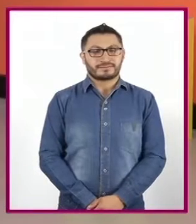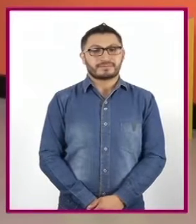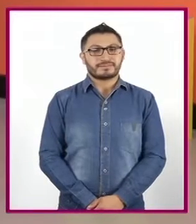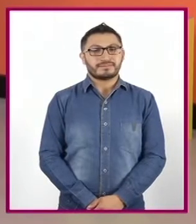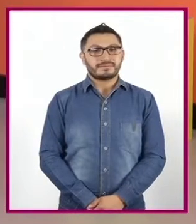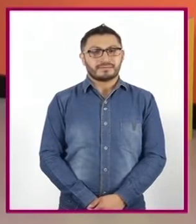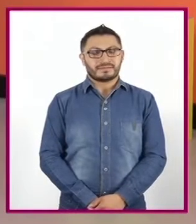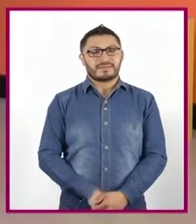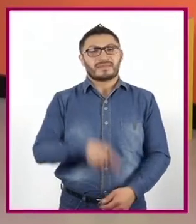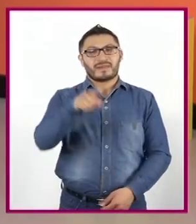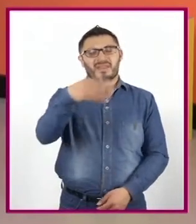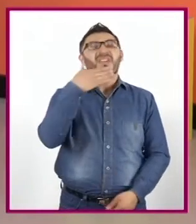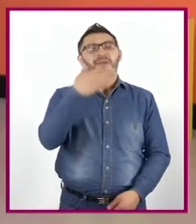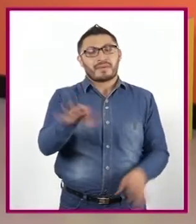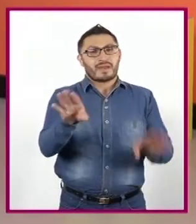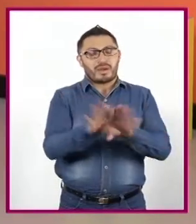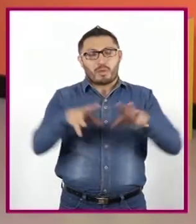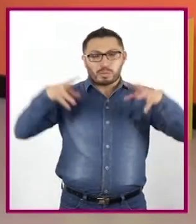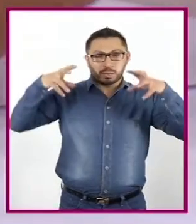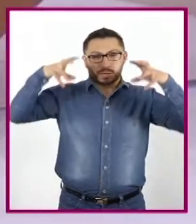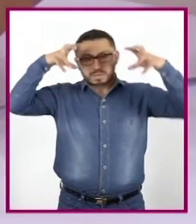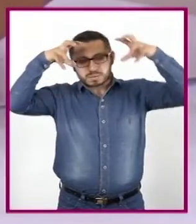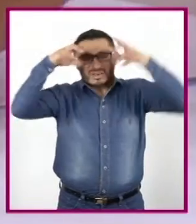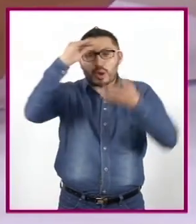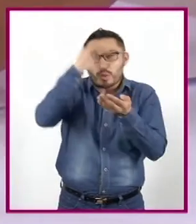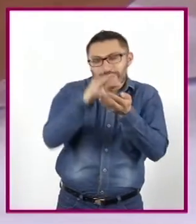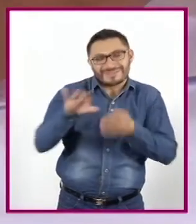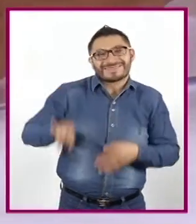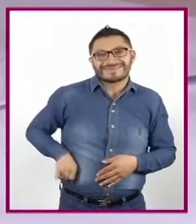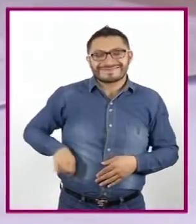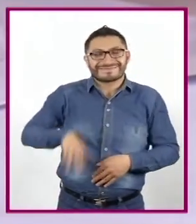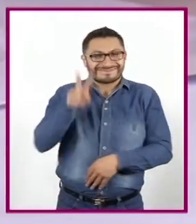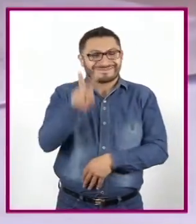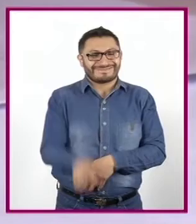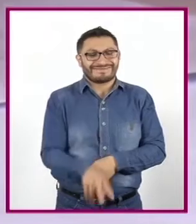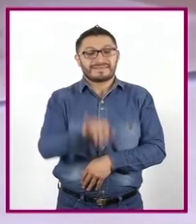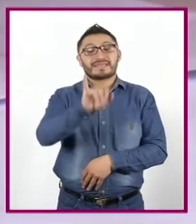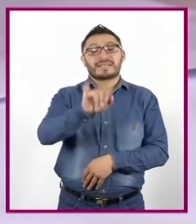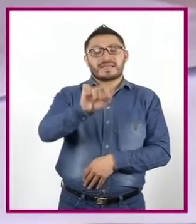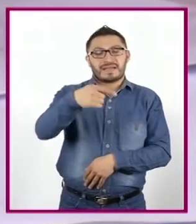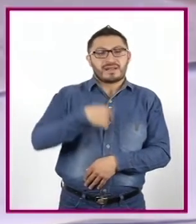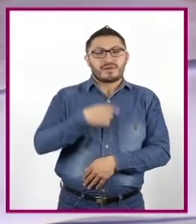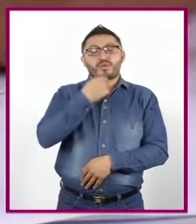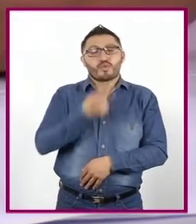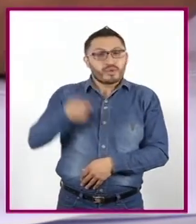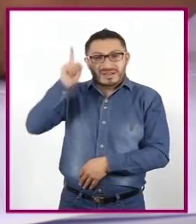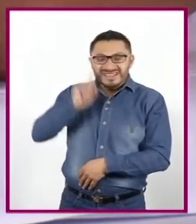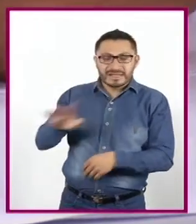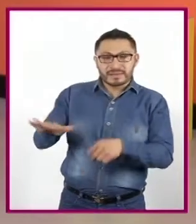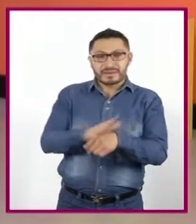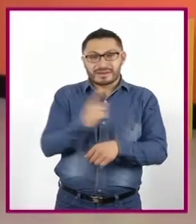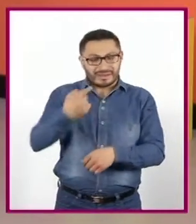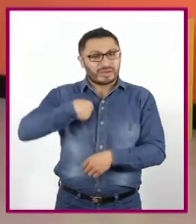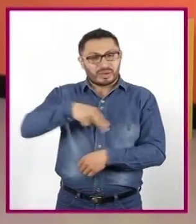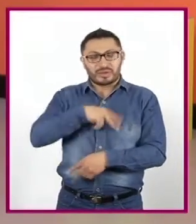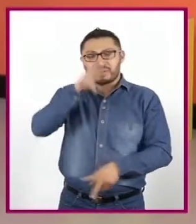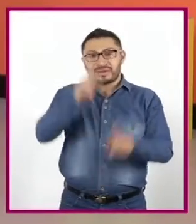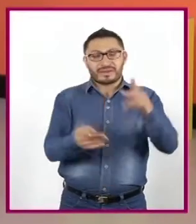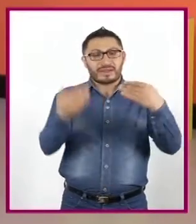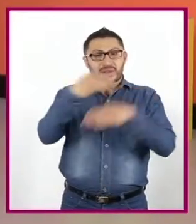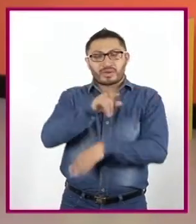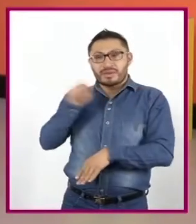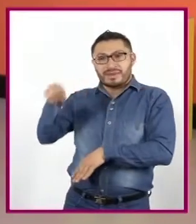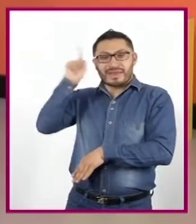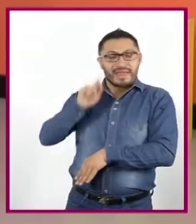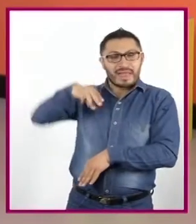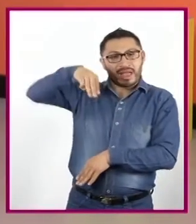Ah, te va quedando bien. como un mostrito interesante, ¿no? Sí. Yo dibujé una niña porque como estamos hablando de Magali, imagínate